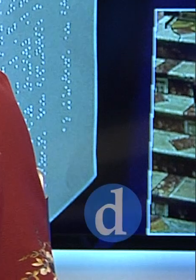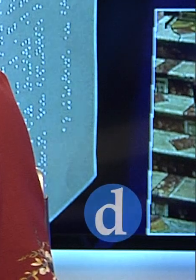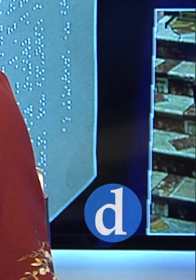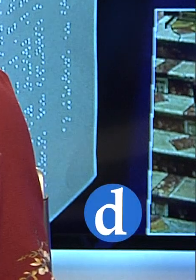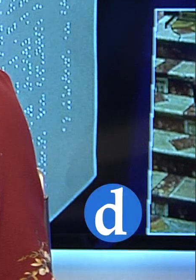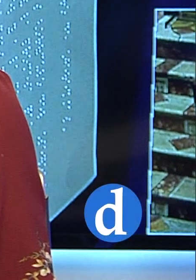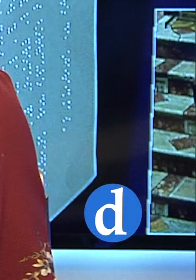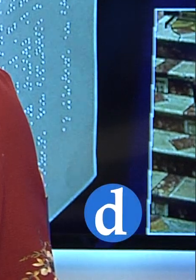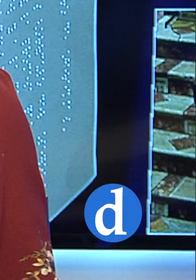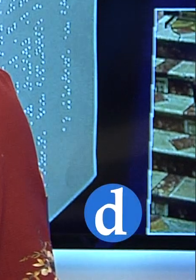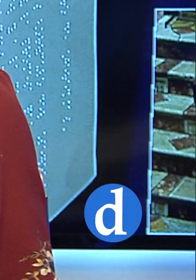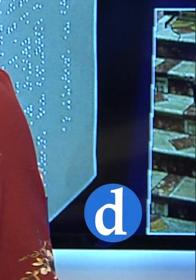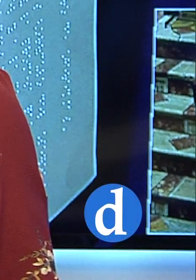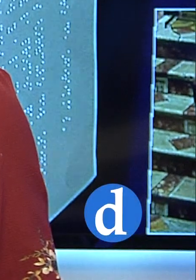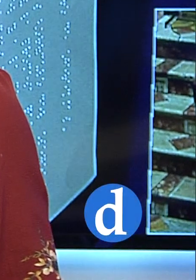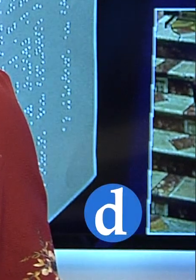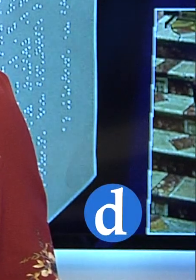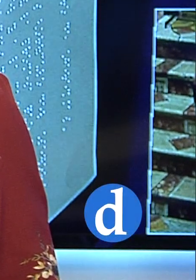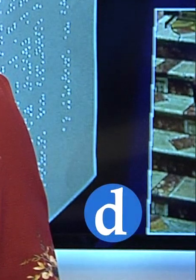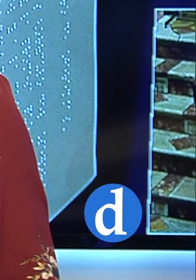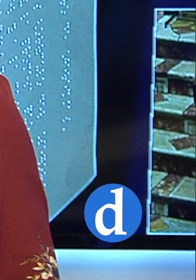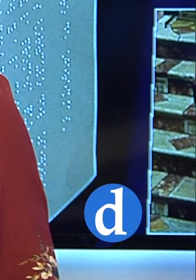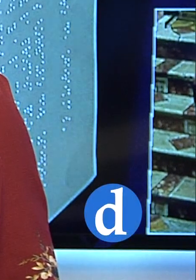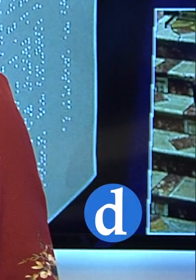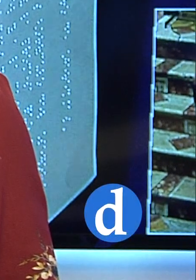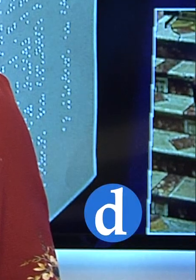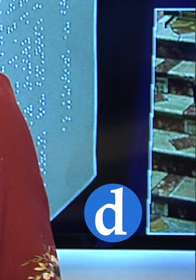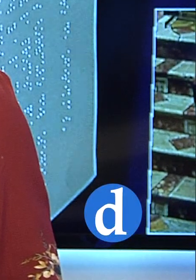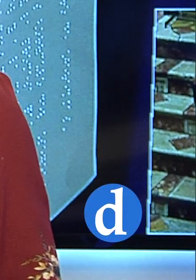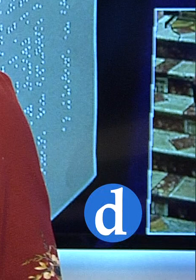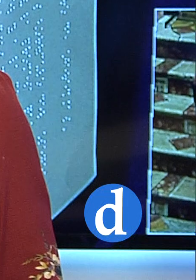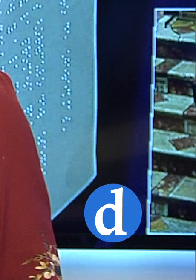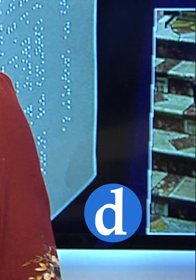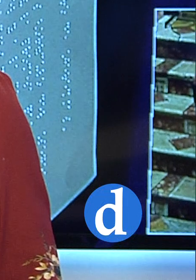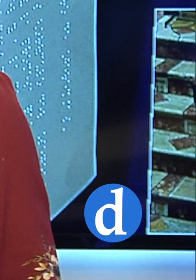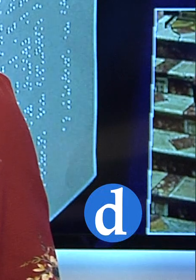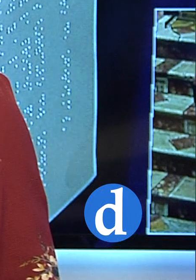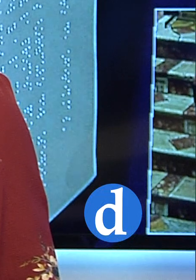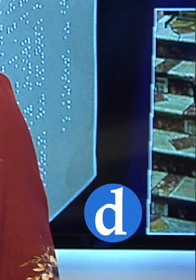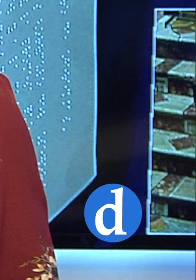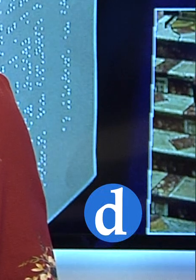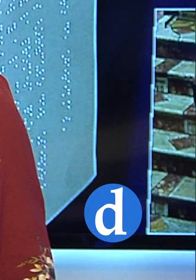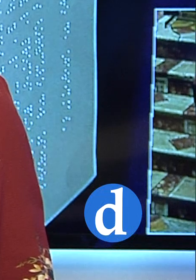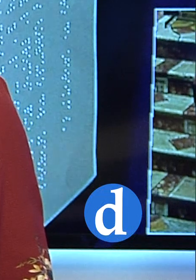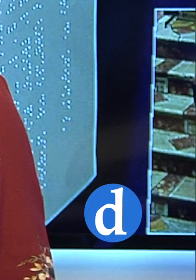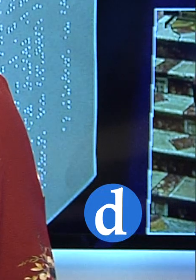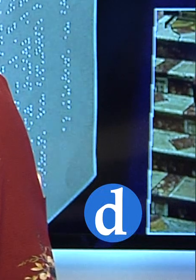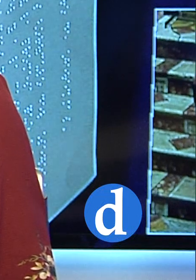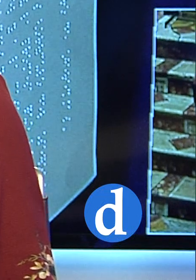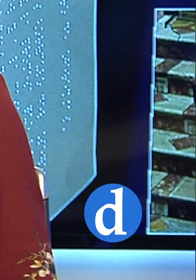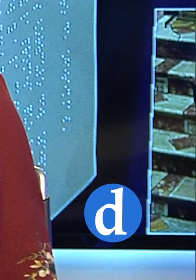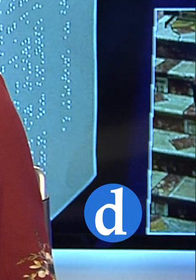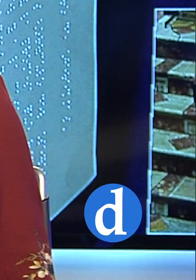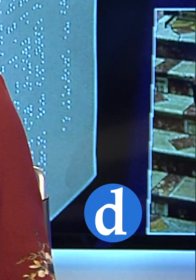Nadie nos da más dignidad que aquellos que nos aman. Son palabras del señor arzobispo de Toledo durante la celebración de la Santa Misa con motivo